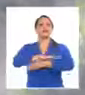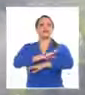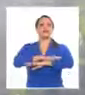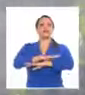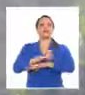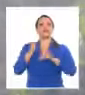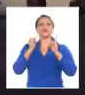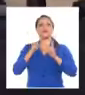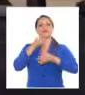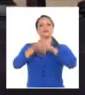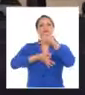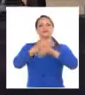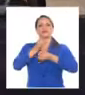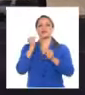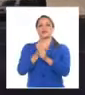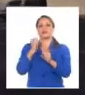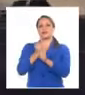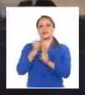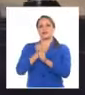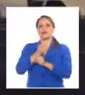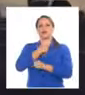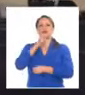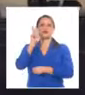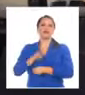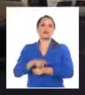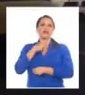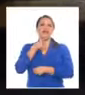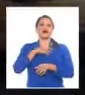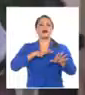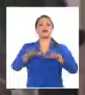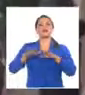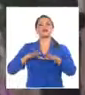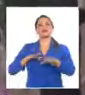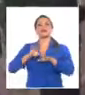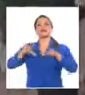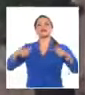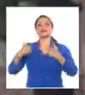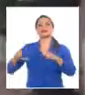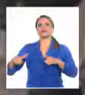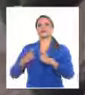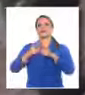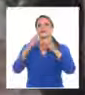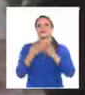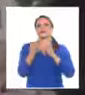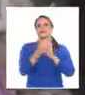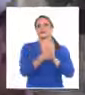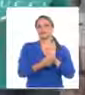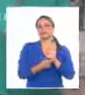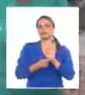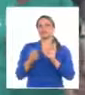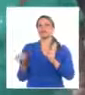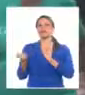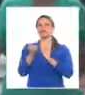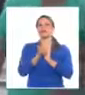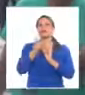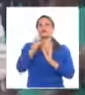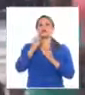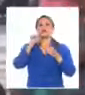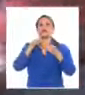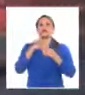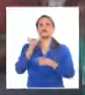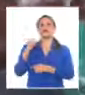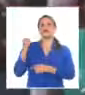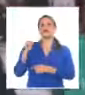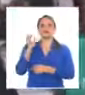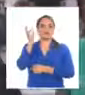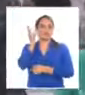cuenta de su trabajo y se evaluarán las acciones y cumplimiento de los protocolos establecidos en función de la atención a la violencia de